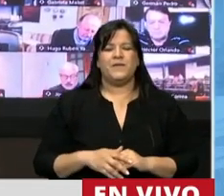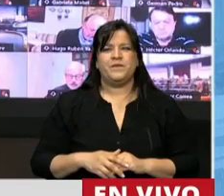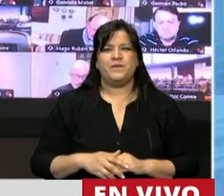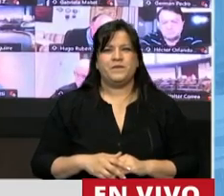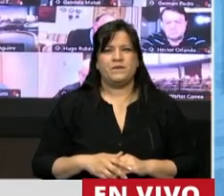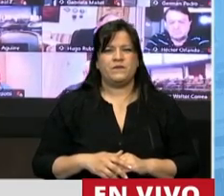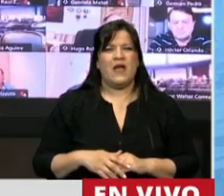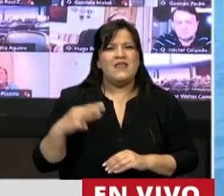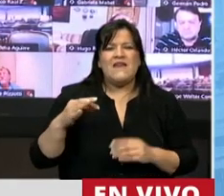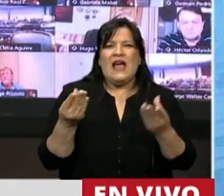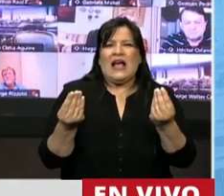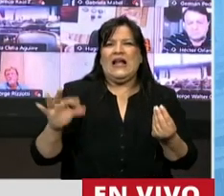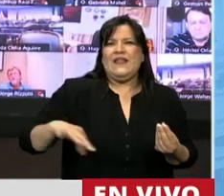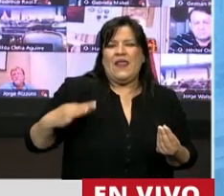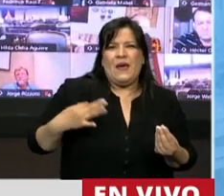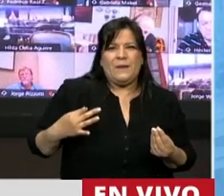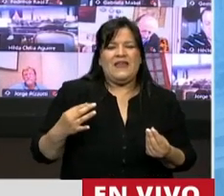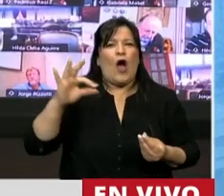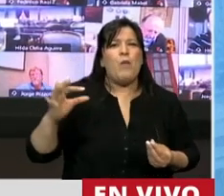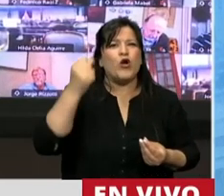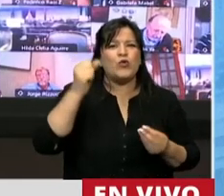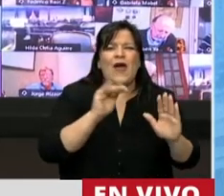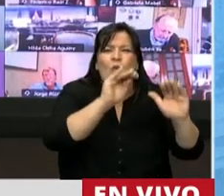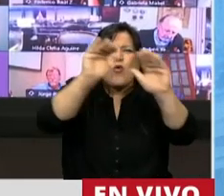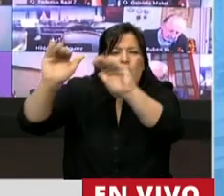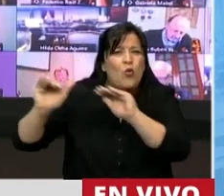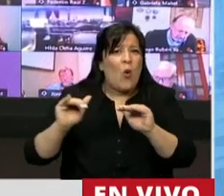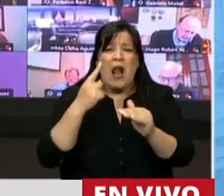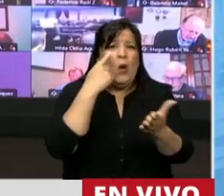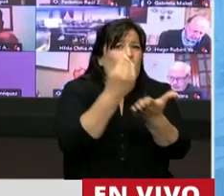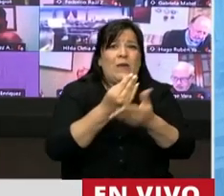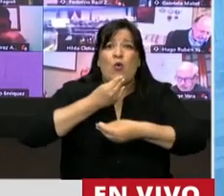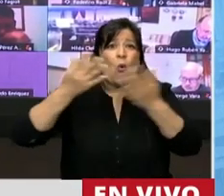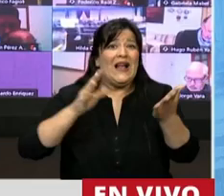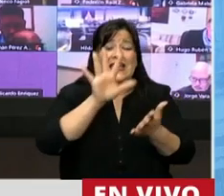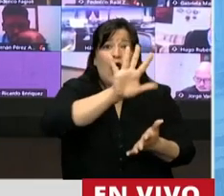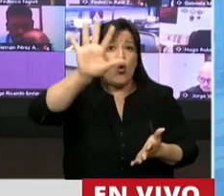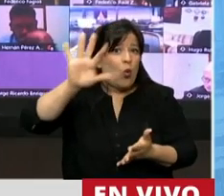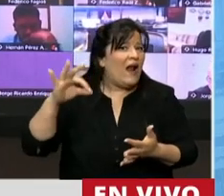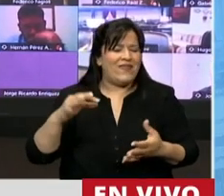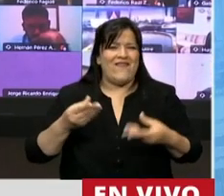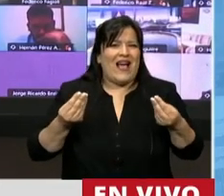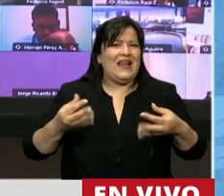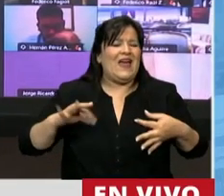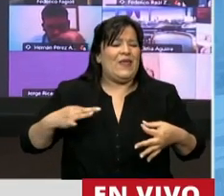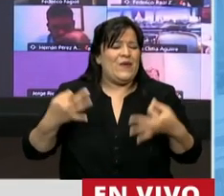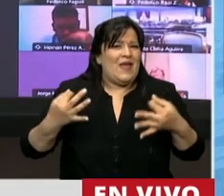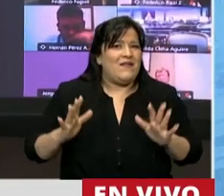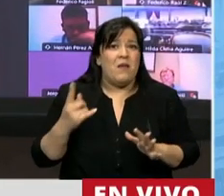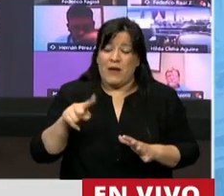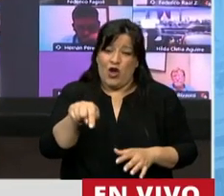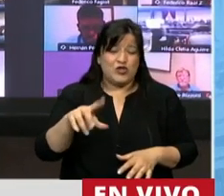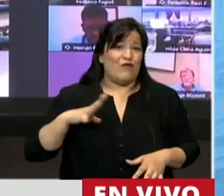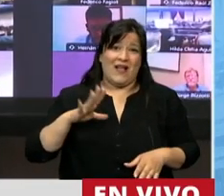de desarrollo, calidad de vida e igualdad de oportunidades se viva en donde se viva en todo el país. Sin embargo, esto está pendiente